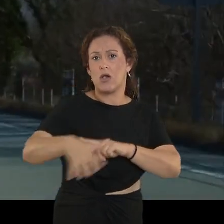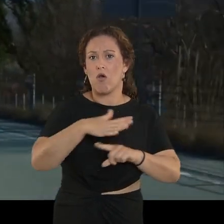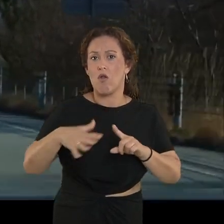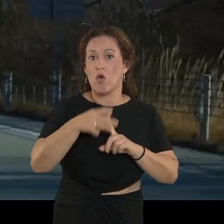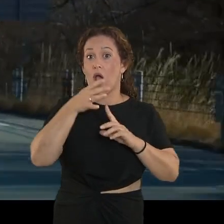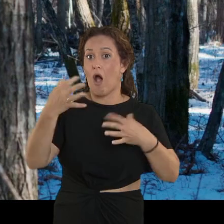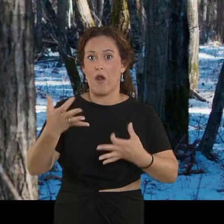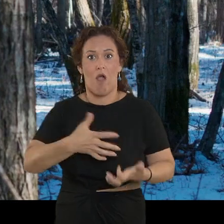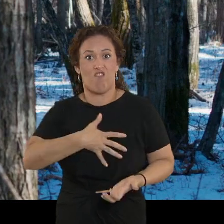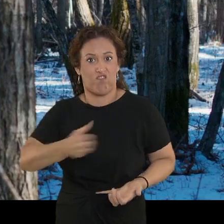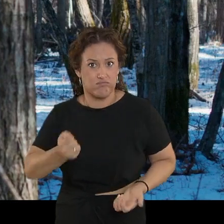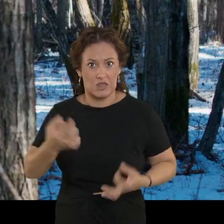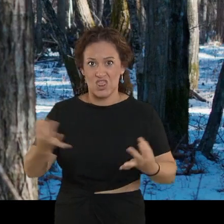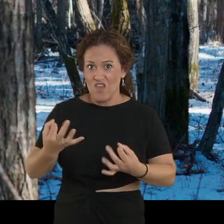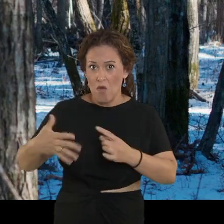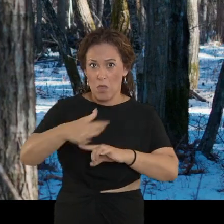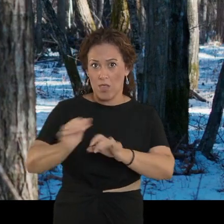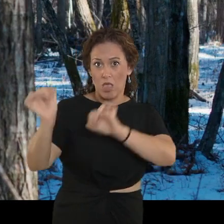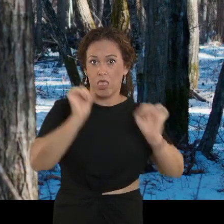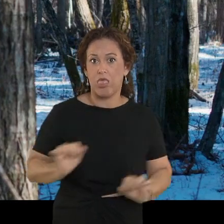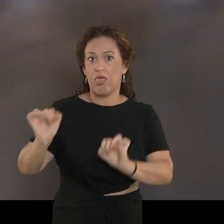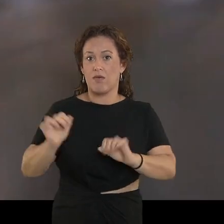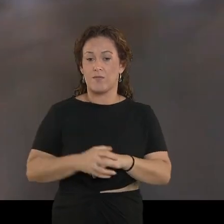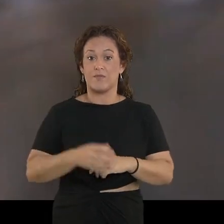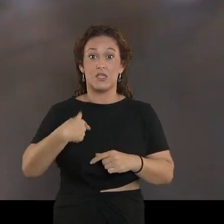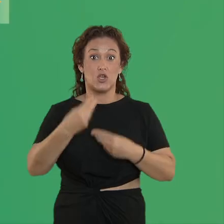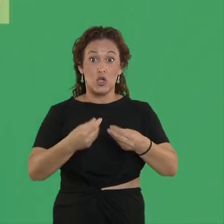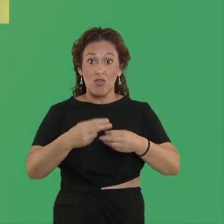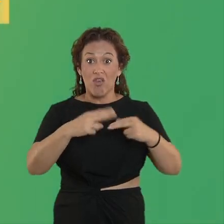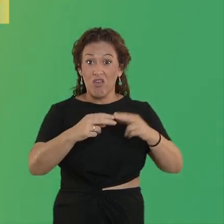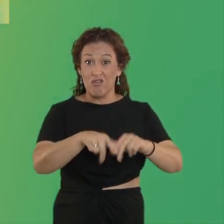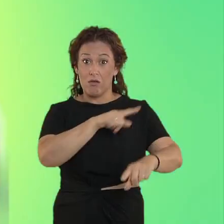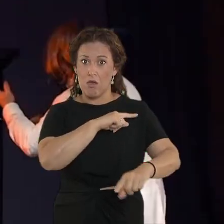defender al medio ambiente. Si nos excedemos, romperemos el equilibrio.